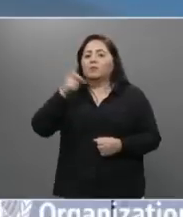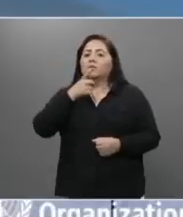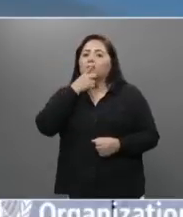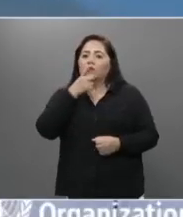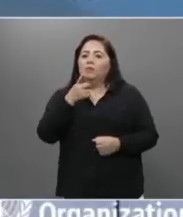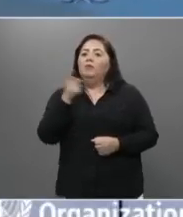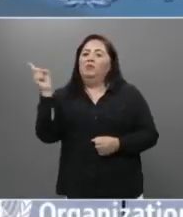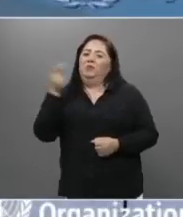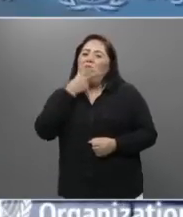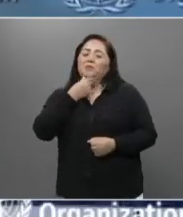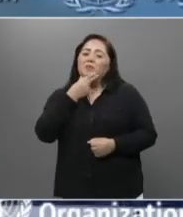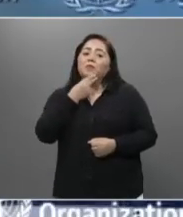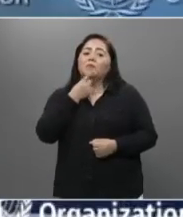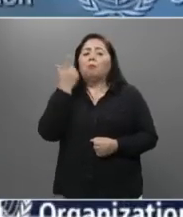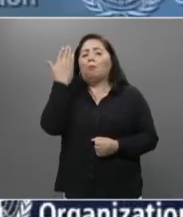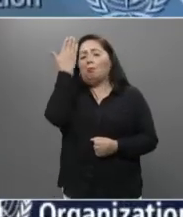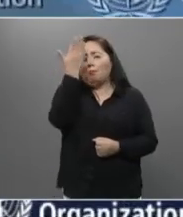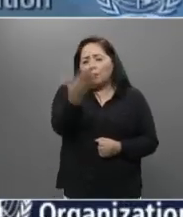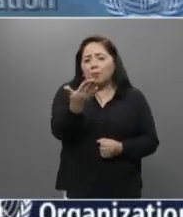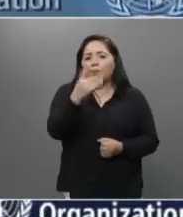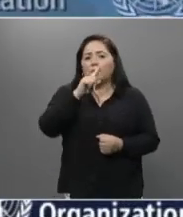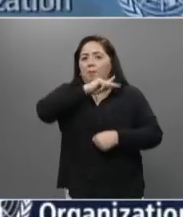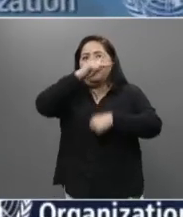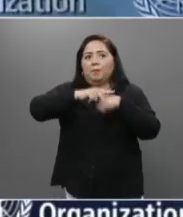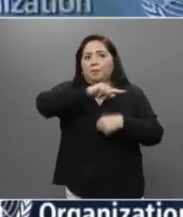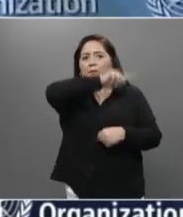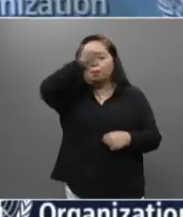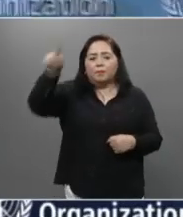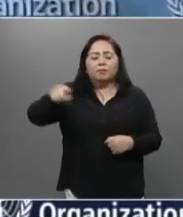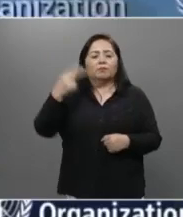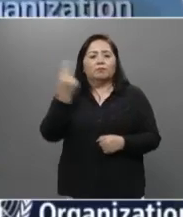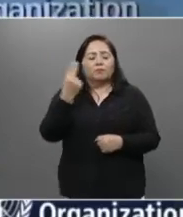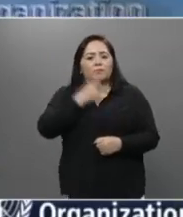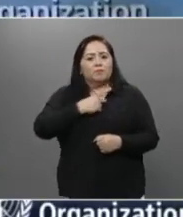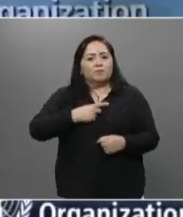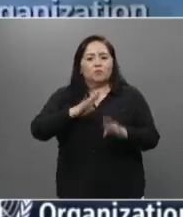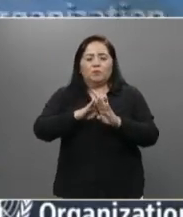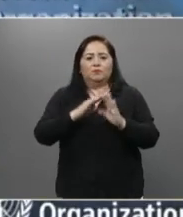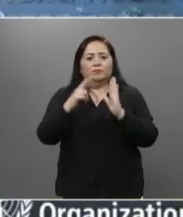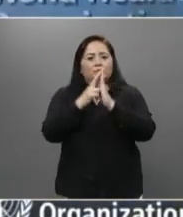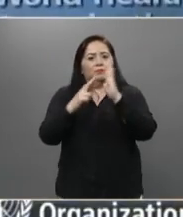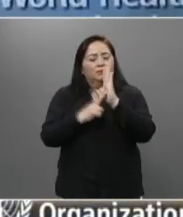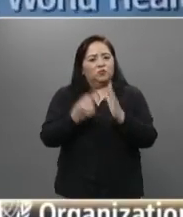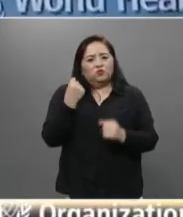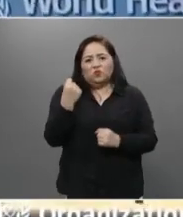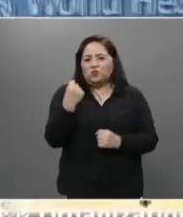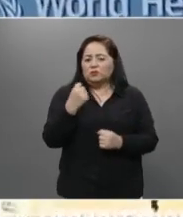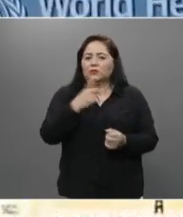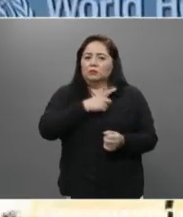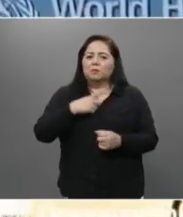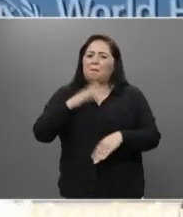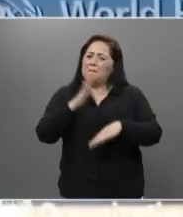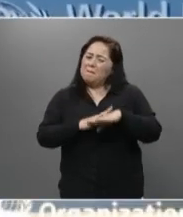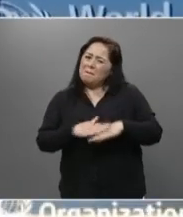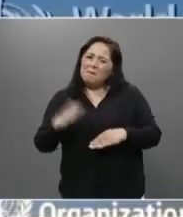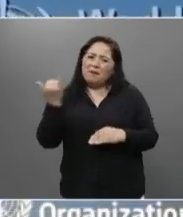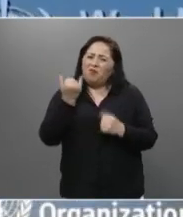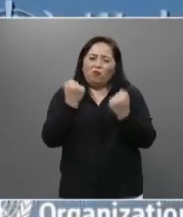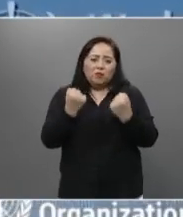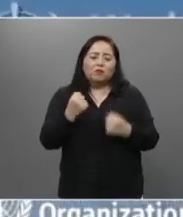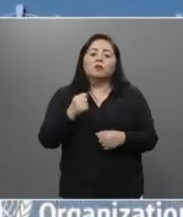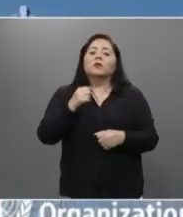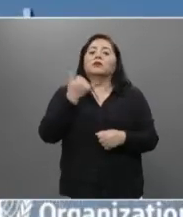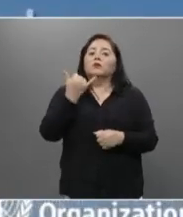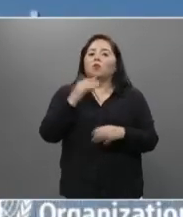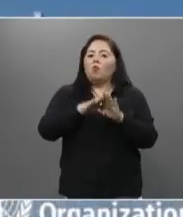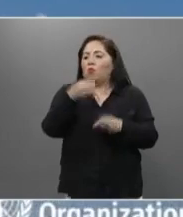-Ghebreyesus, pidió a los países que tomen medidas enérgicas, todavía más enérgicas